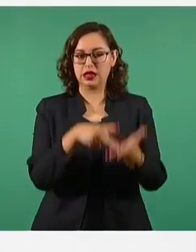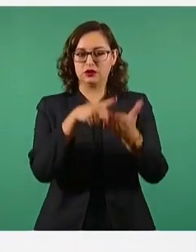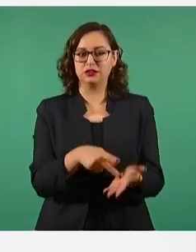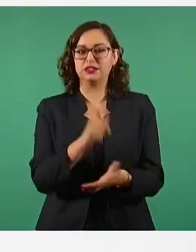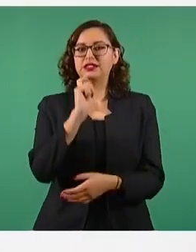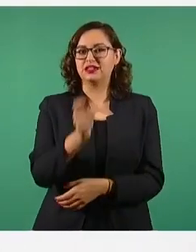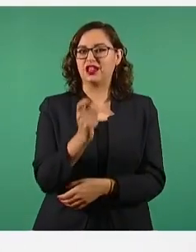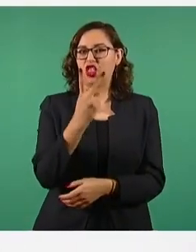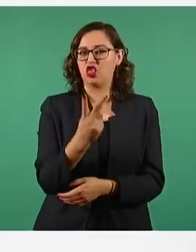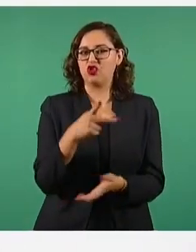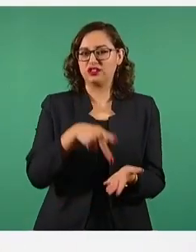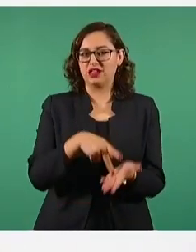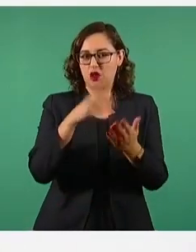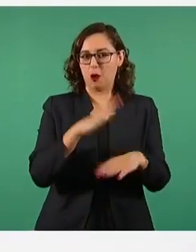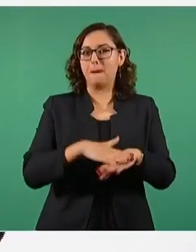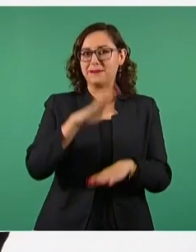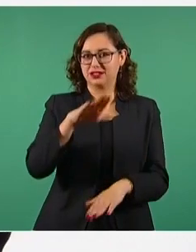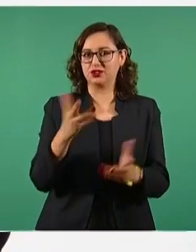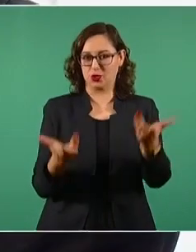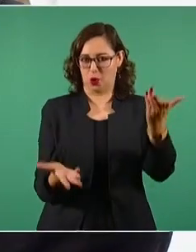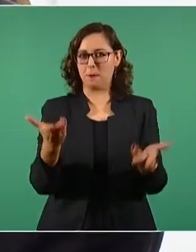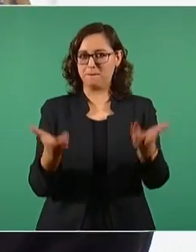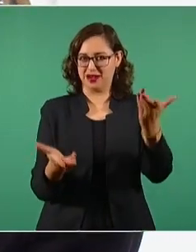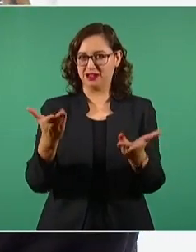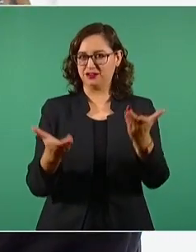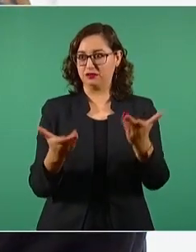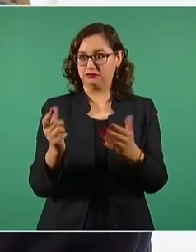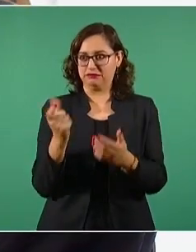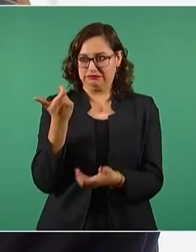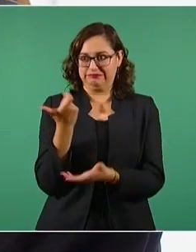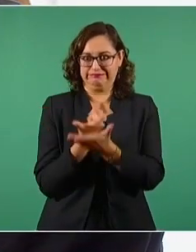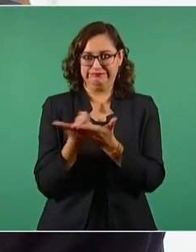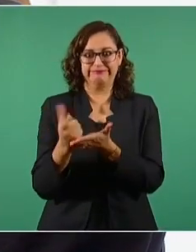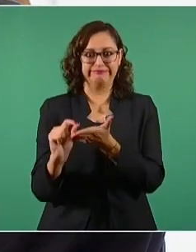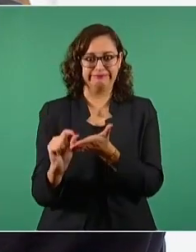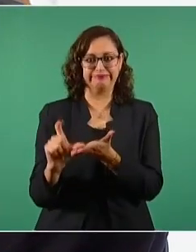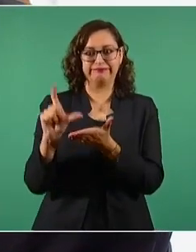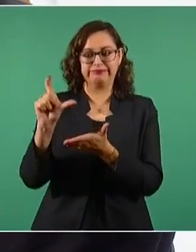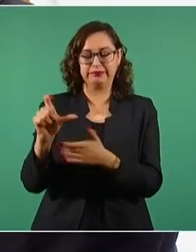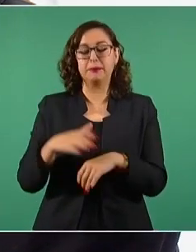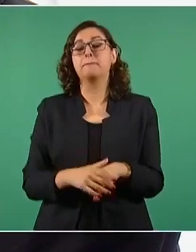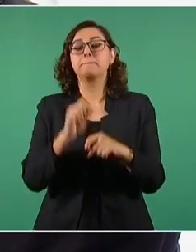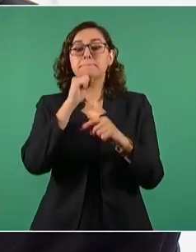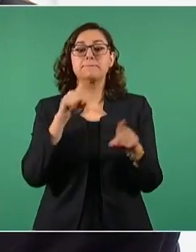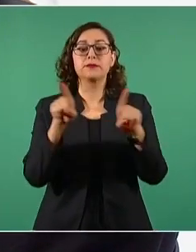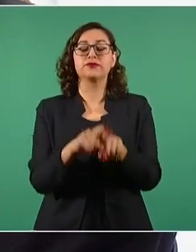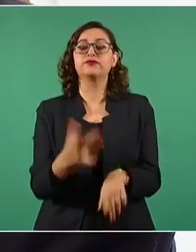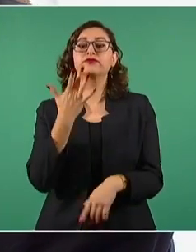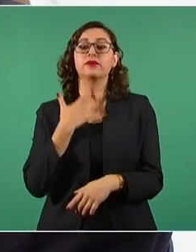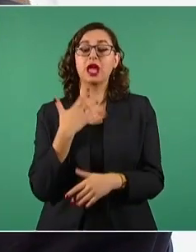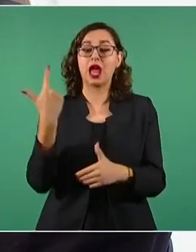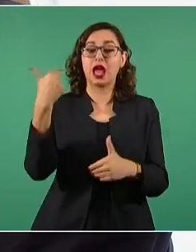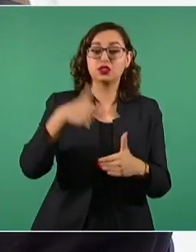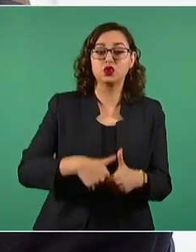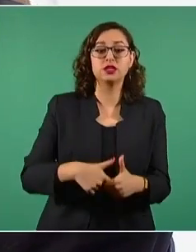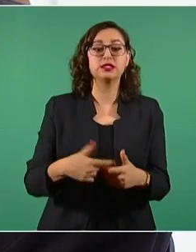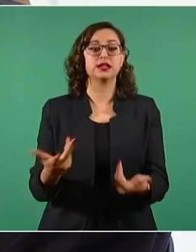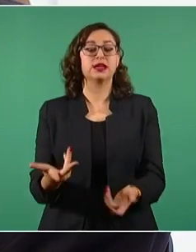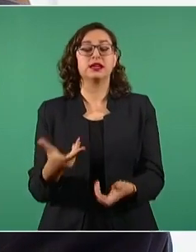No hemos aumentado en términos reales los precios de las gasolinas, el diésel y la electricidad.